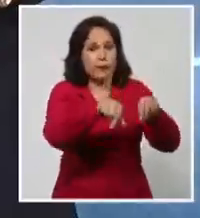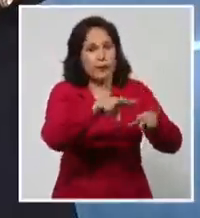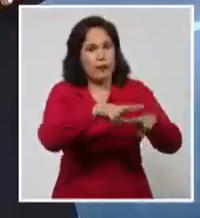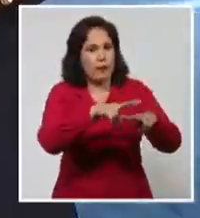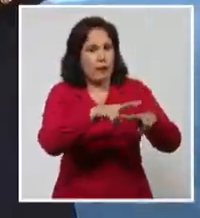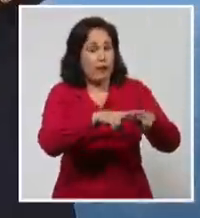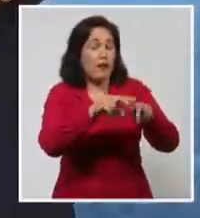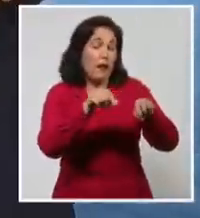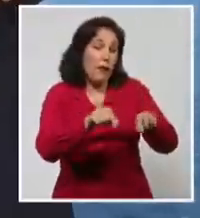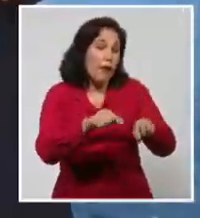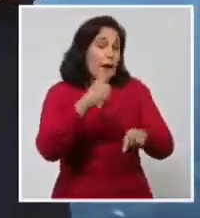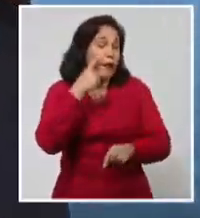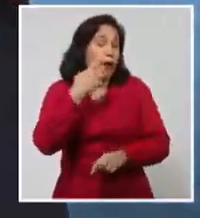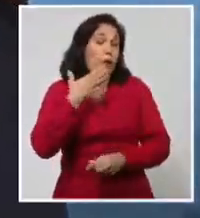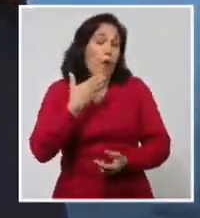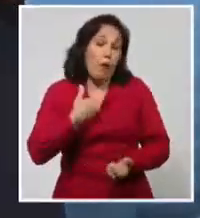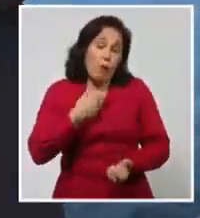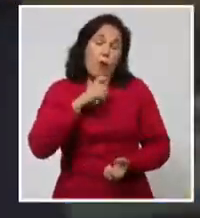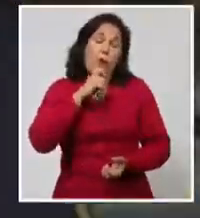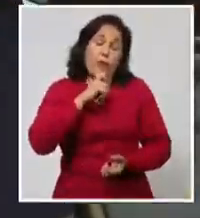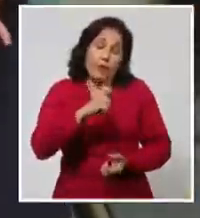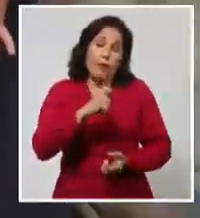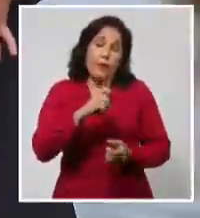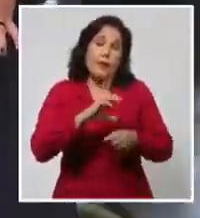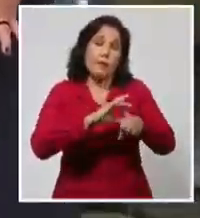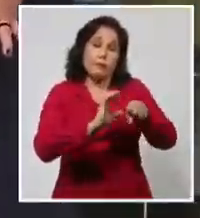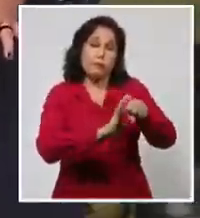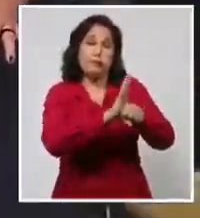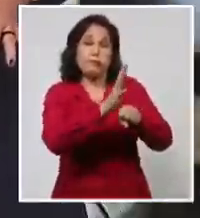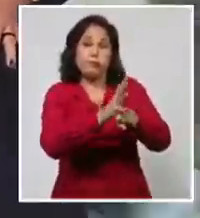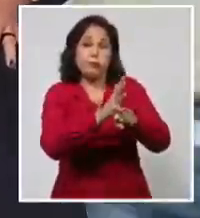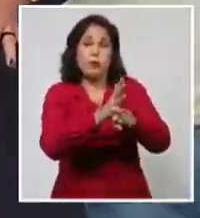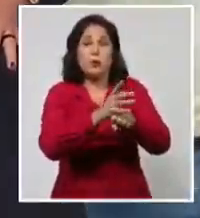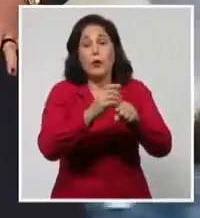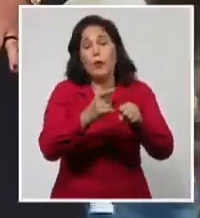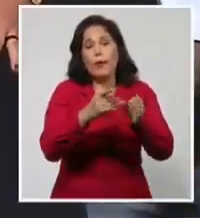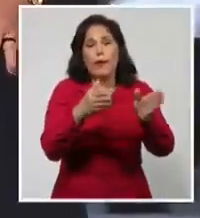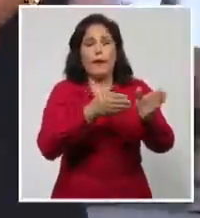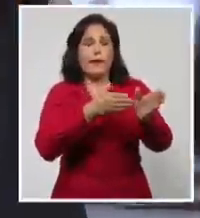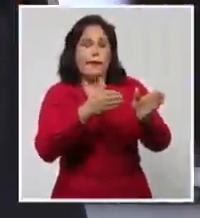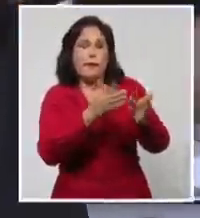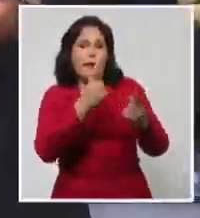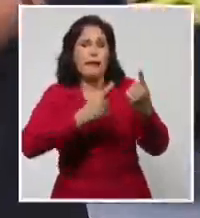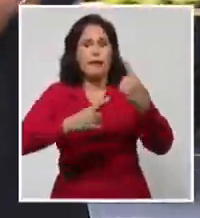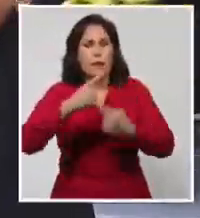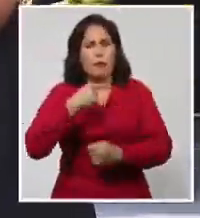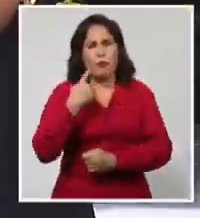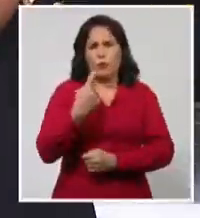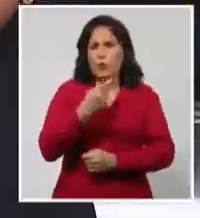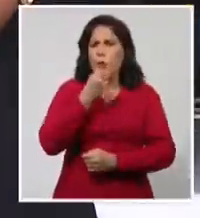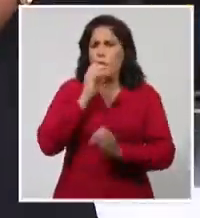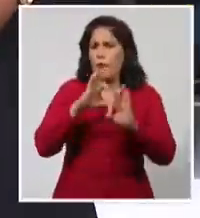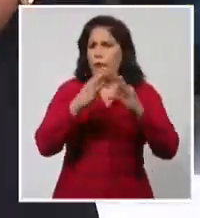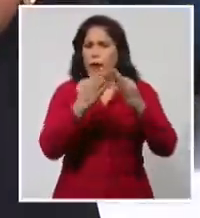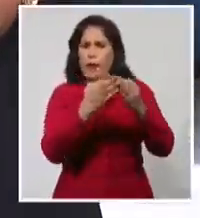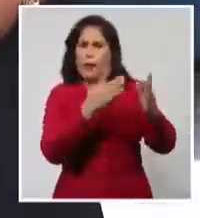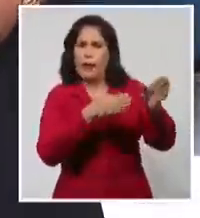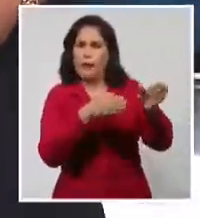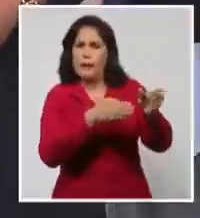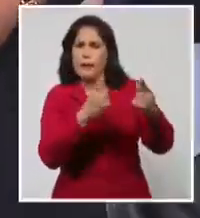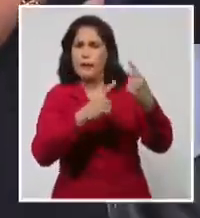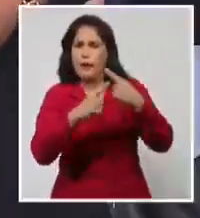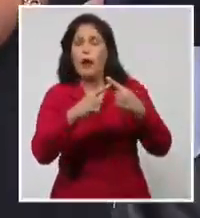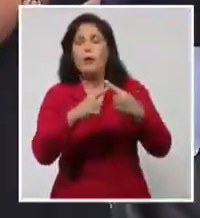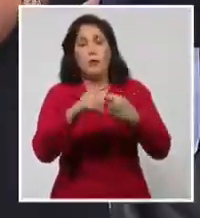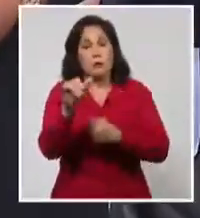nos espera una más tensa aún. Con un relajamiento de todo el indicado, no solo en el ámbito familiar, sino también en los